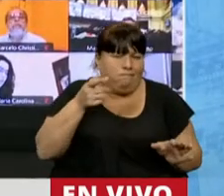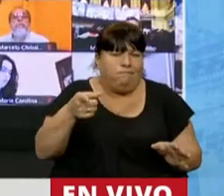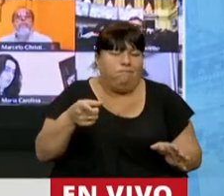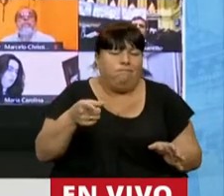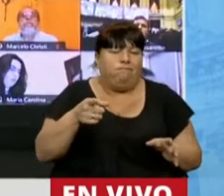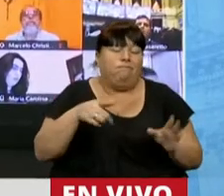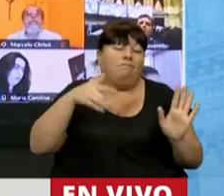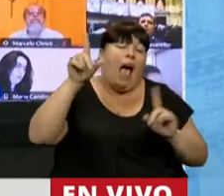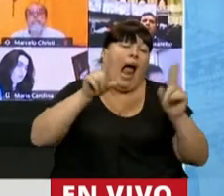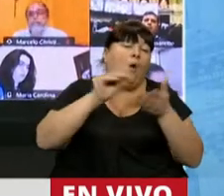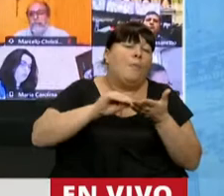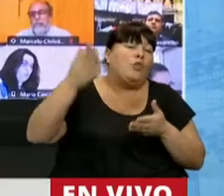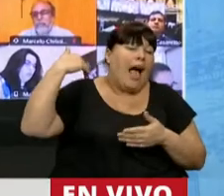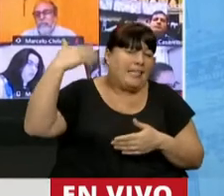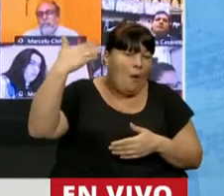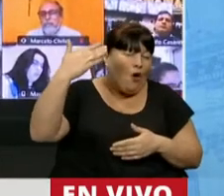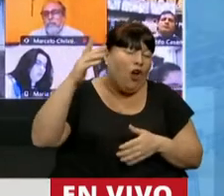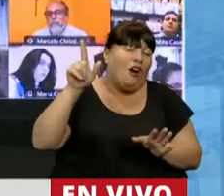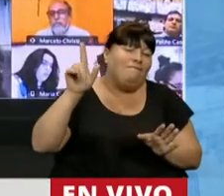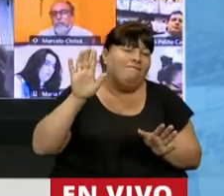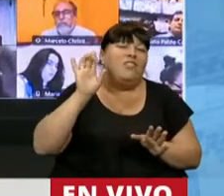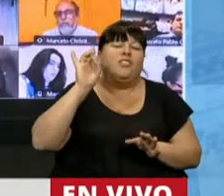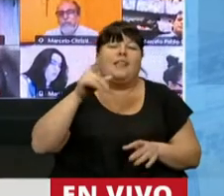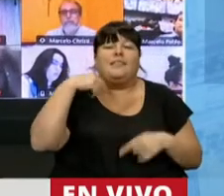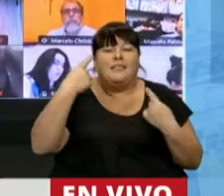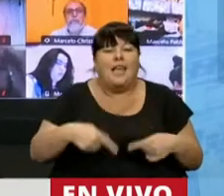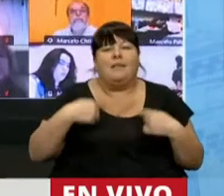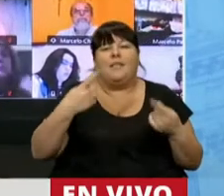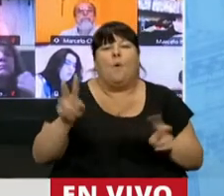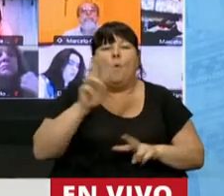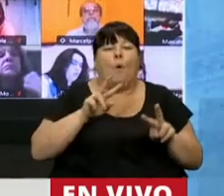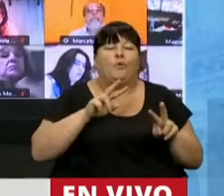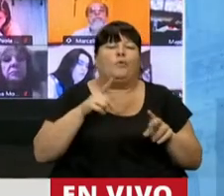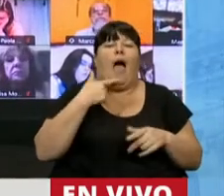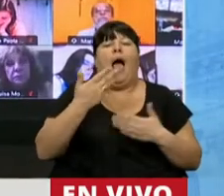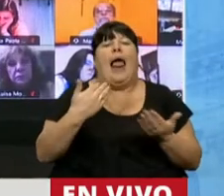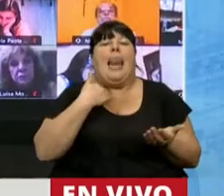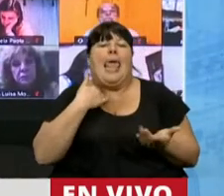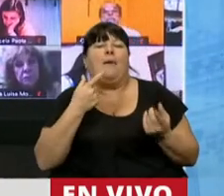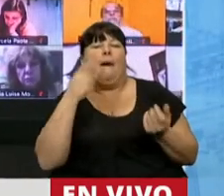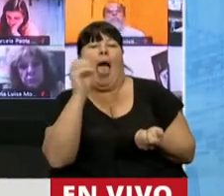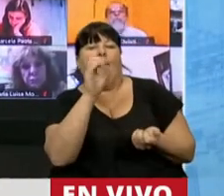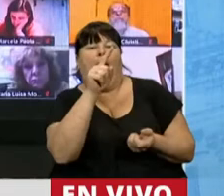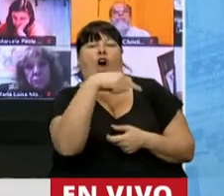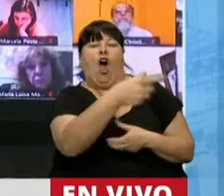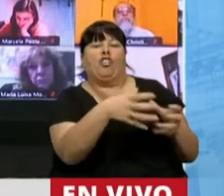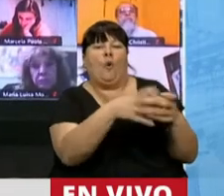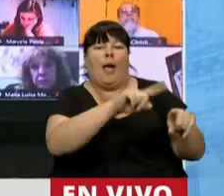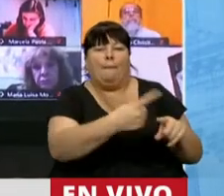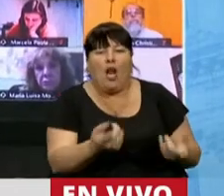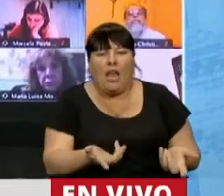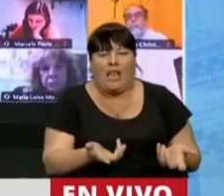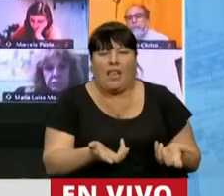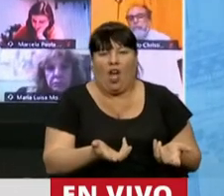algún diputado propinante que simplemente y permanentemente promociona un libro para agredir a otra fuerza política